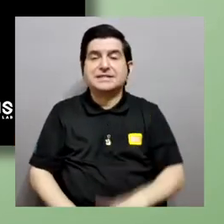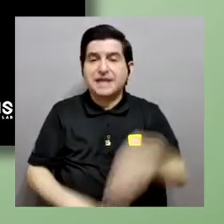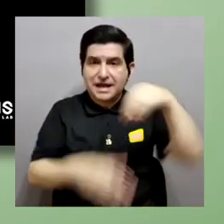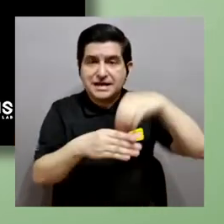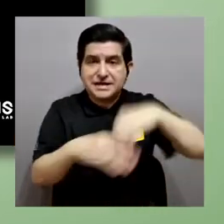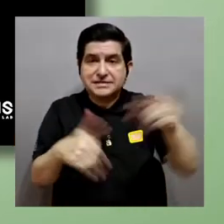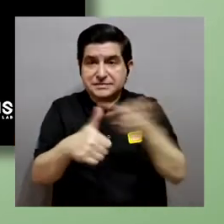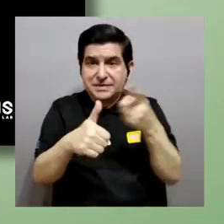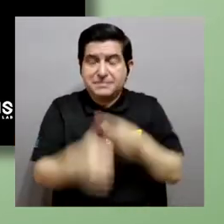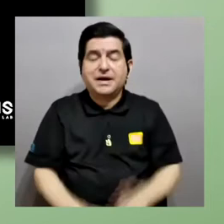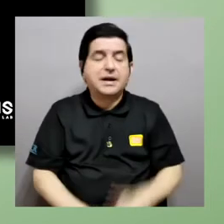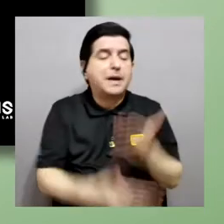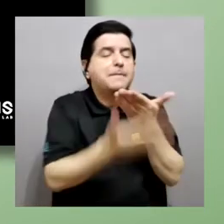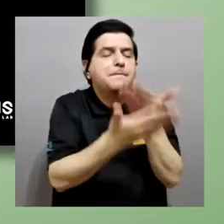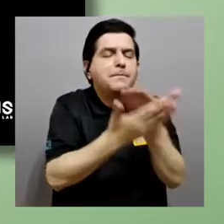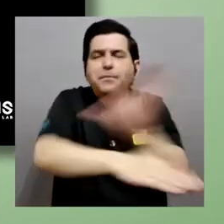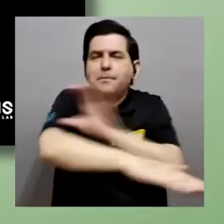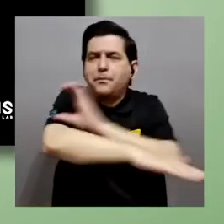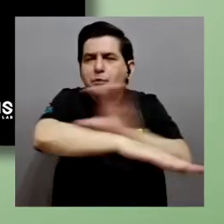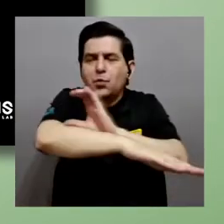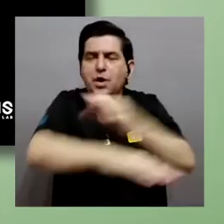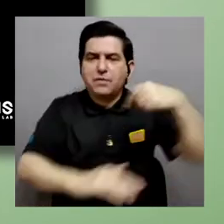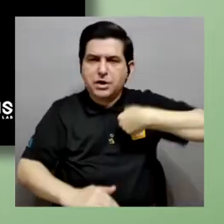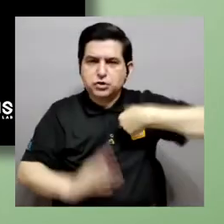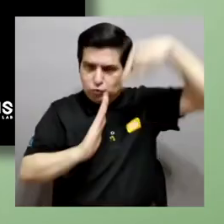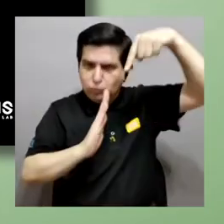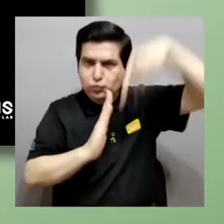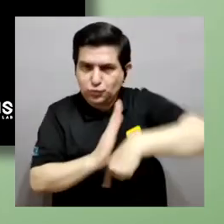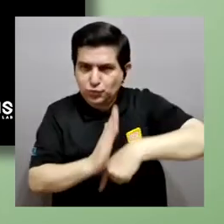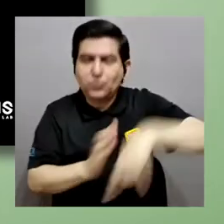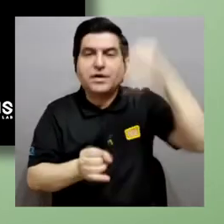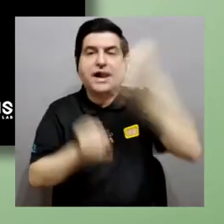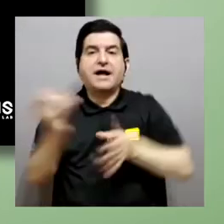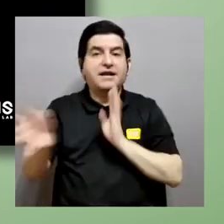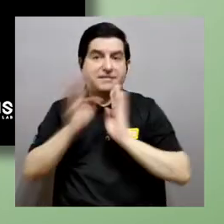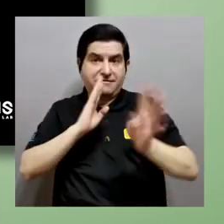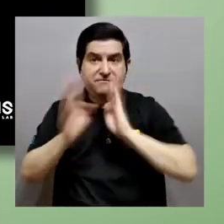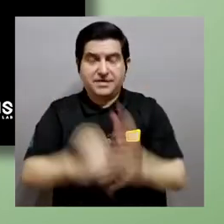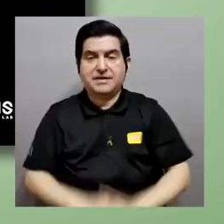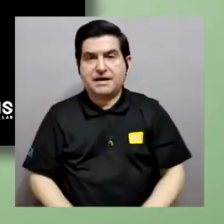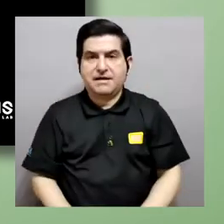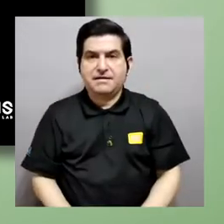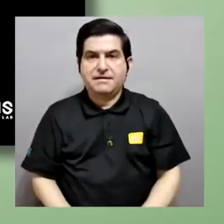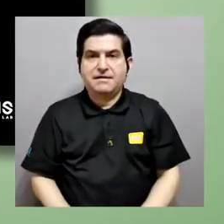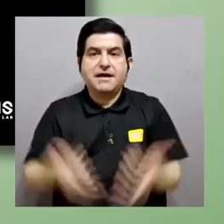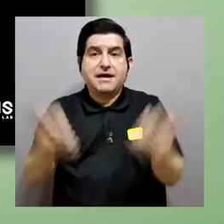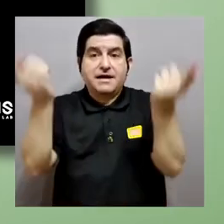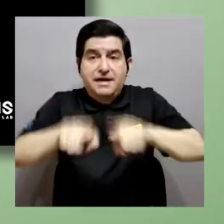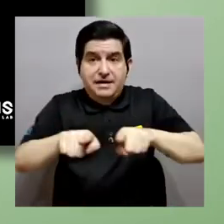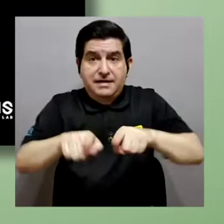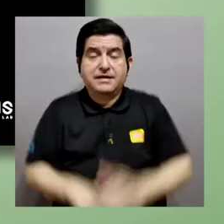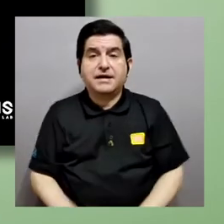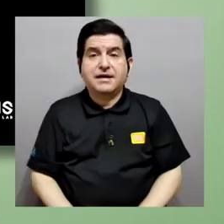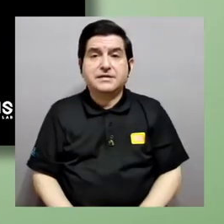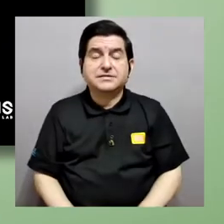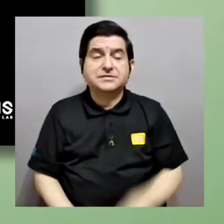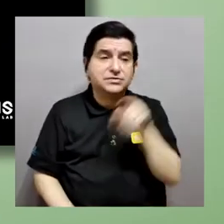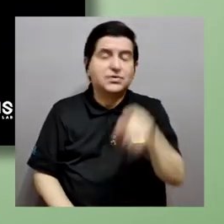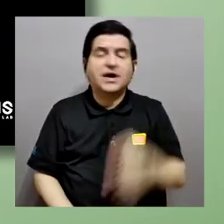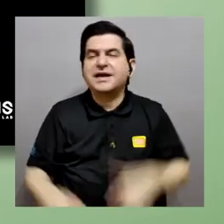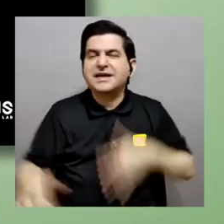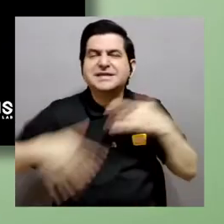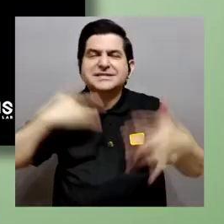computacional, que voy a profundizar un poco. Y al final hablaremos por encima, por lo menos, de lo que es el sensor molecular, cuál es la validación